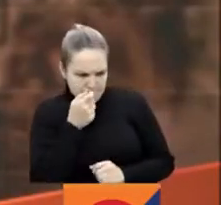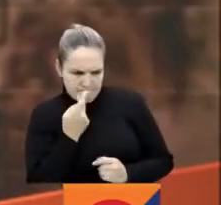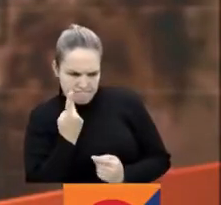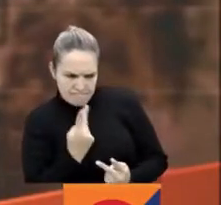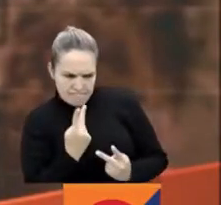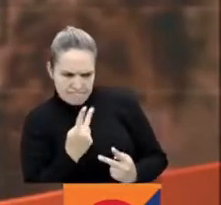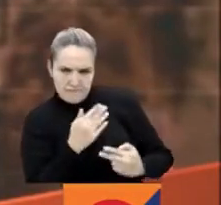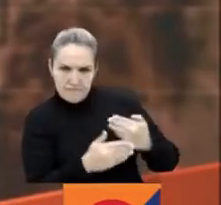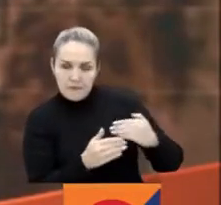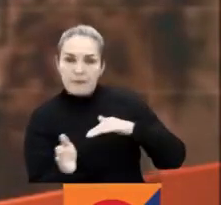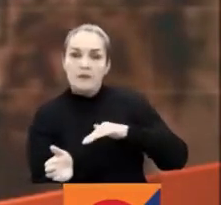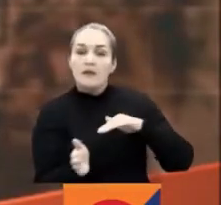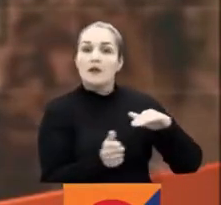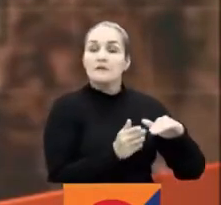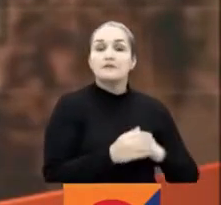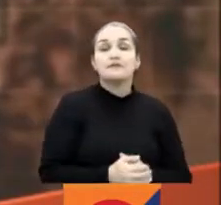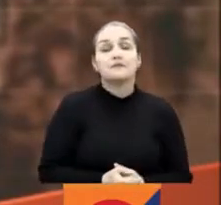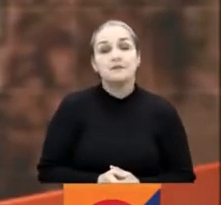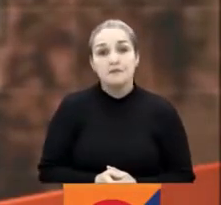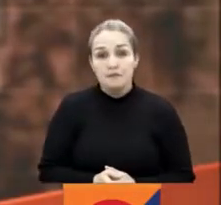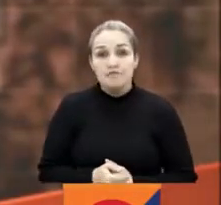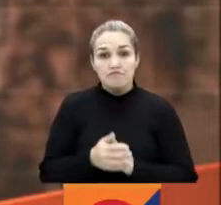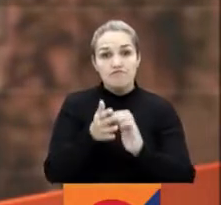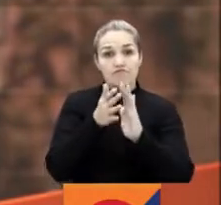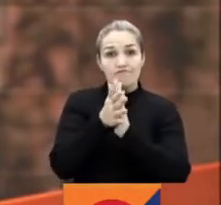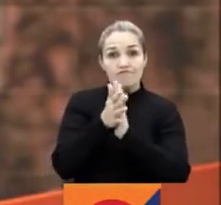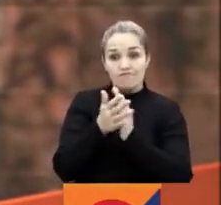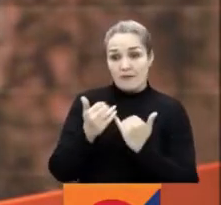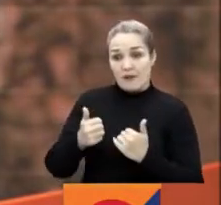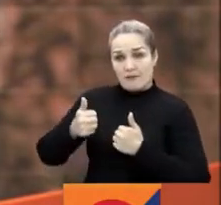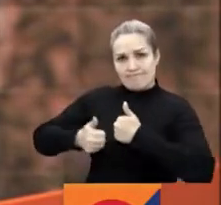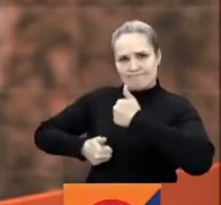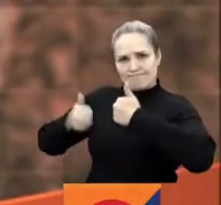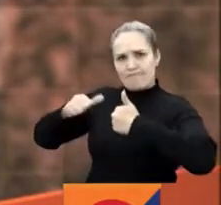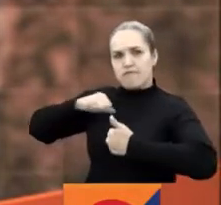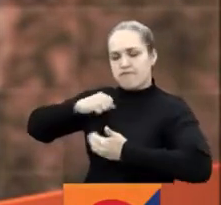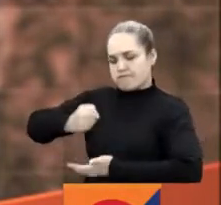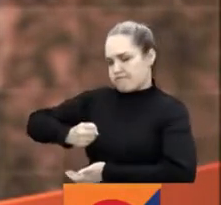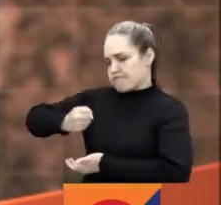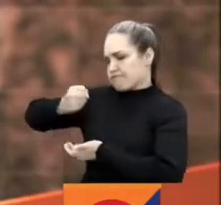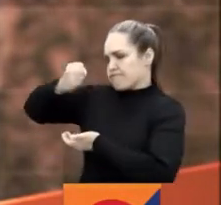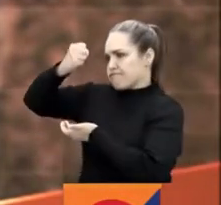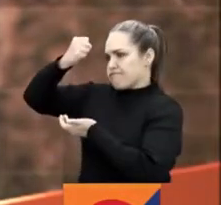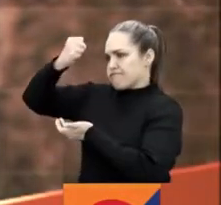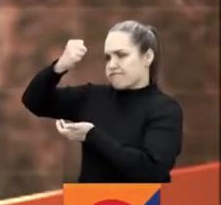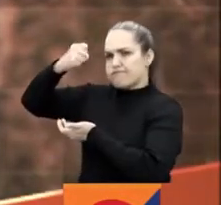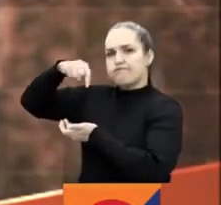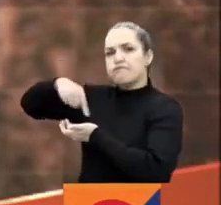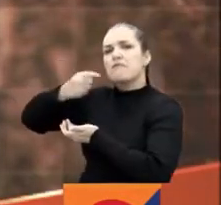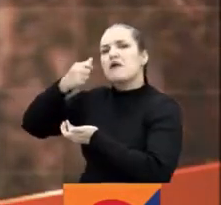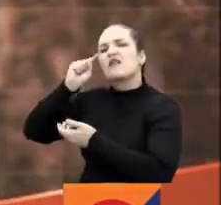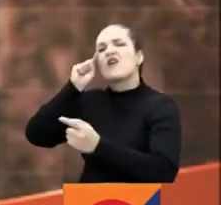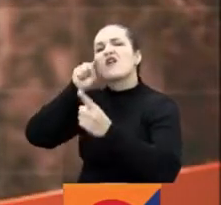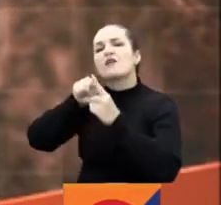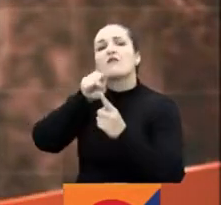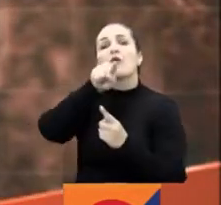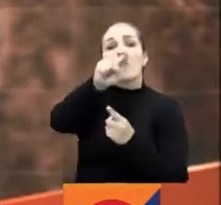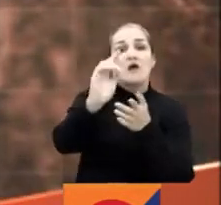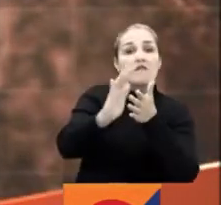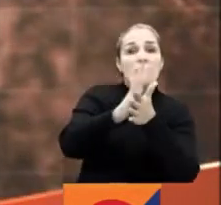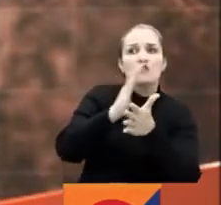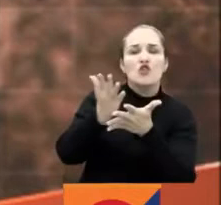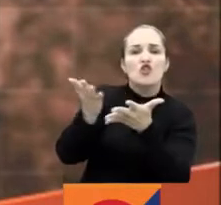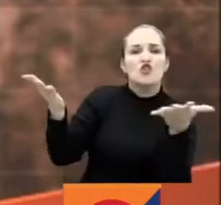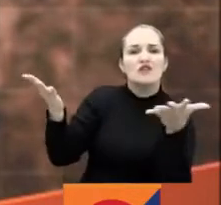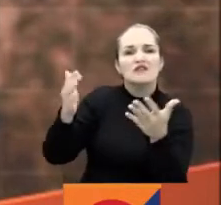autoridades aumentaron las recompensas por información sobre el paradero de los cabecillas de las disidencias de las FARC en Tibu Norte de Santander. También anunciaron